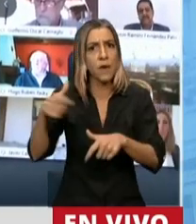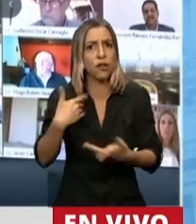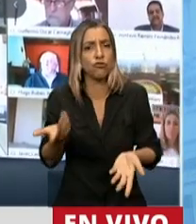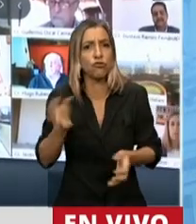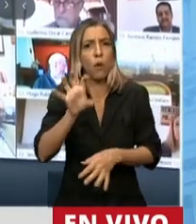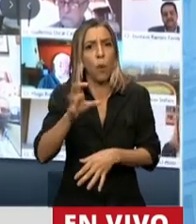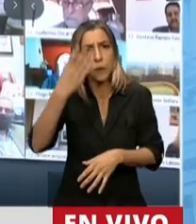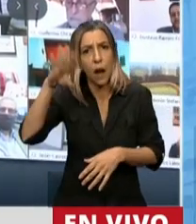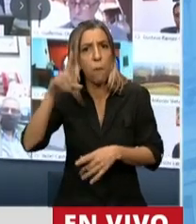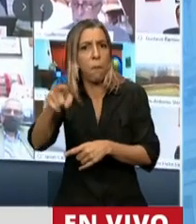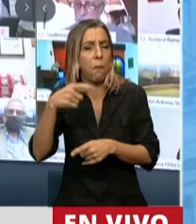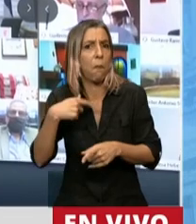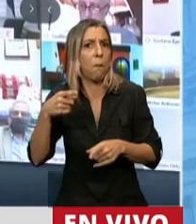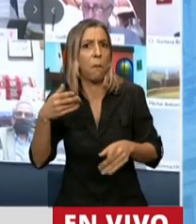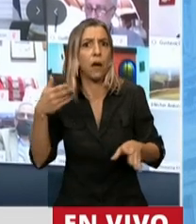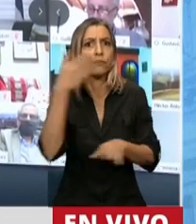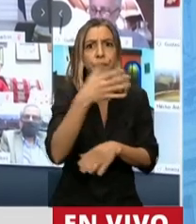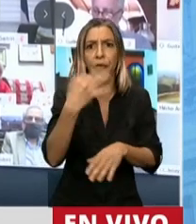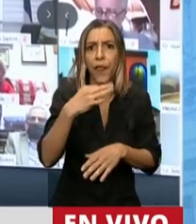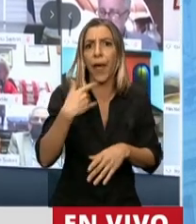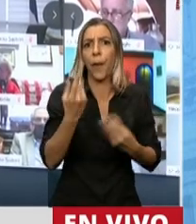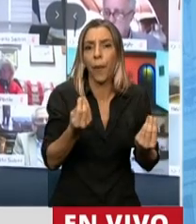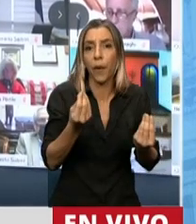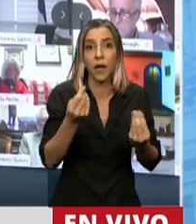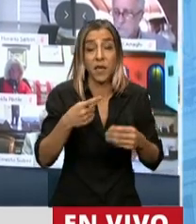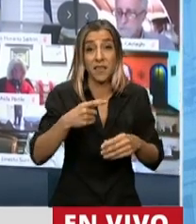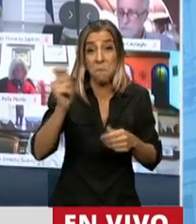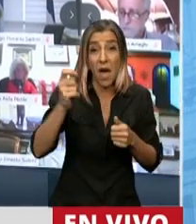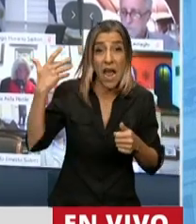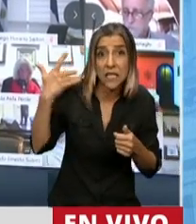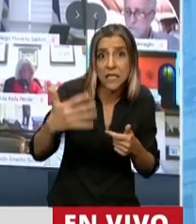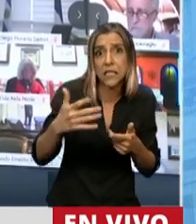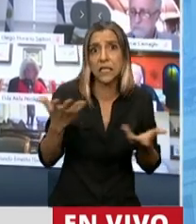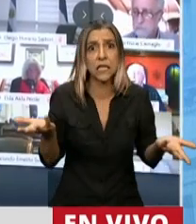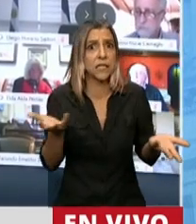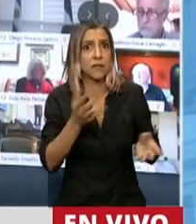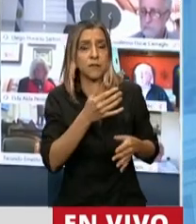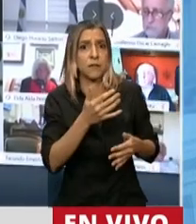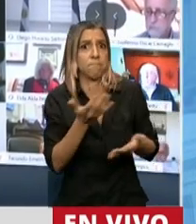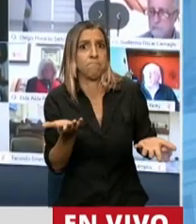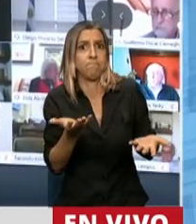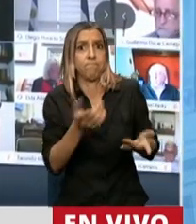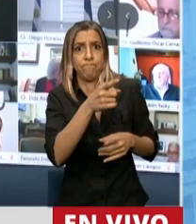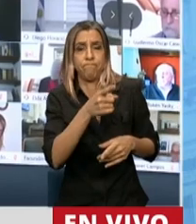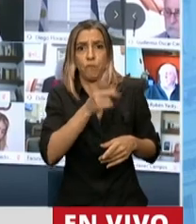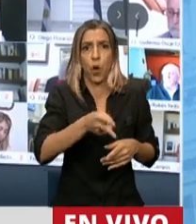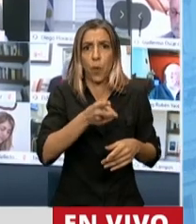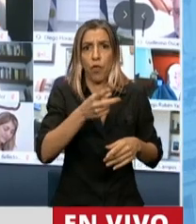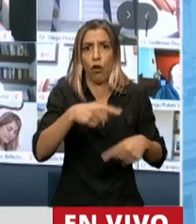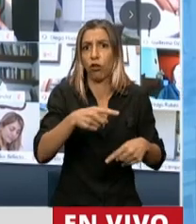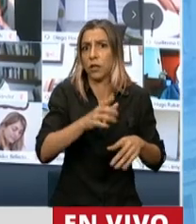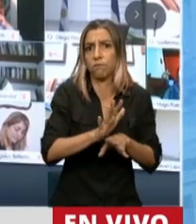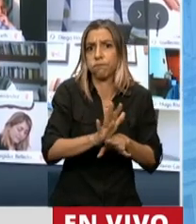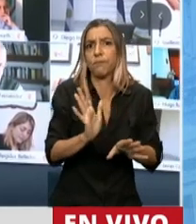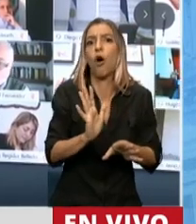campos en San Luis, han sido sometidos durante meses a medidas absurdas que no tienen ningún sentido sanitario. Y han tenido que